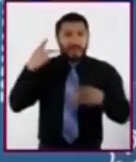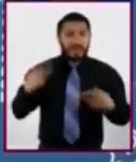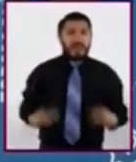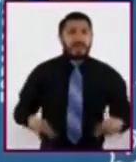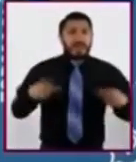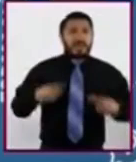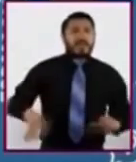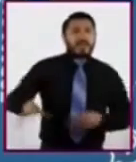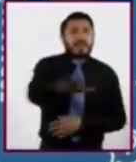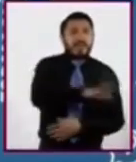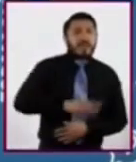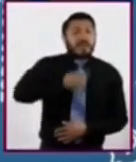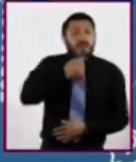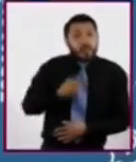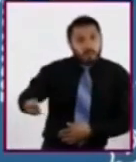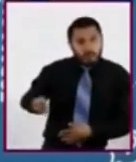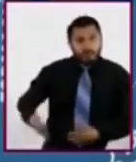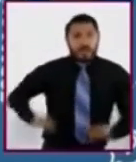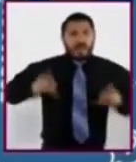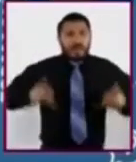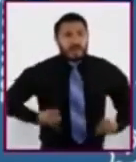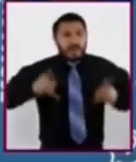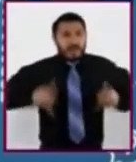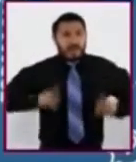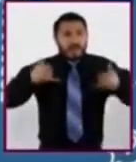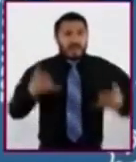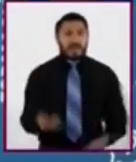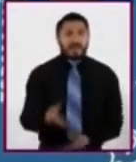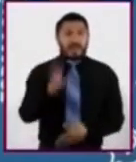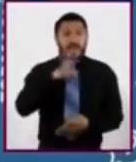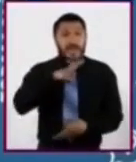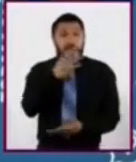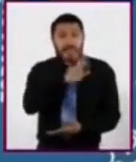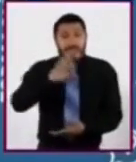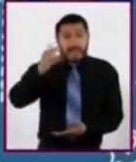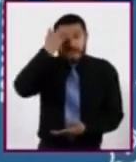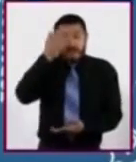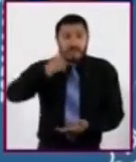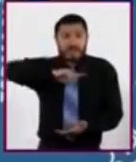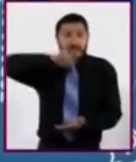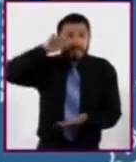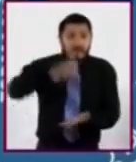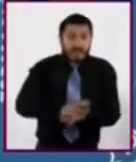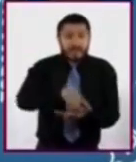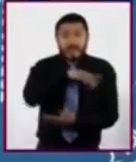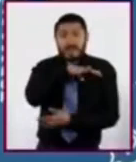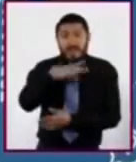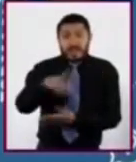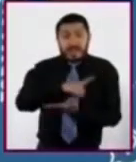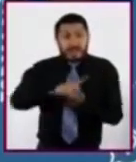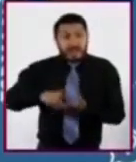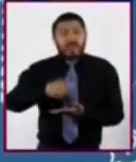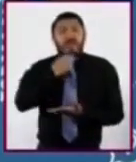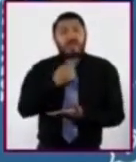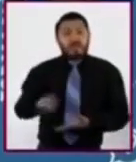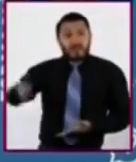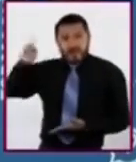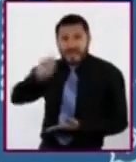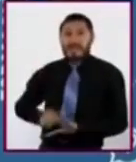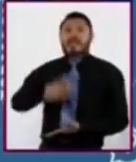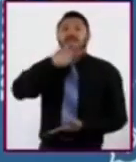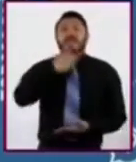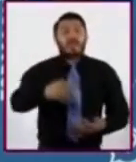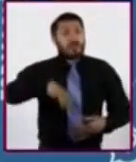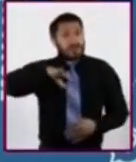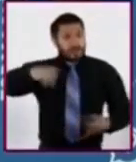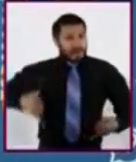infantil y adolescente está reconocido en la Ley General de los Derechos de las Niñas, Niños